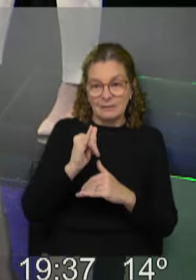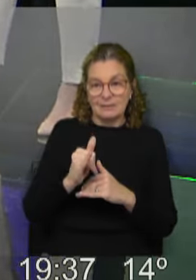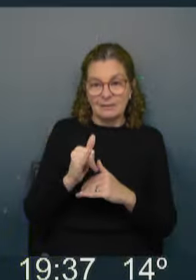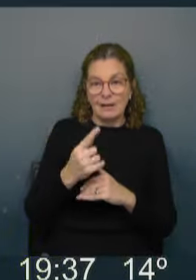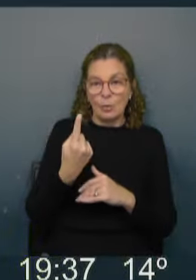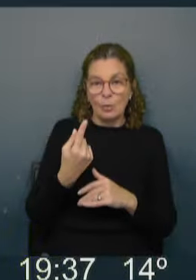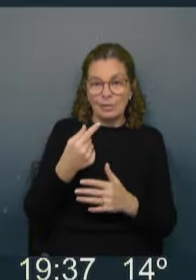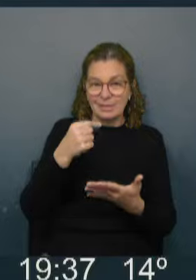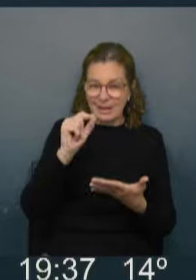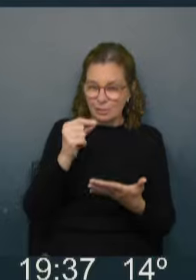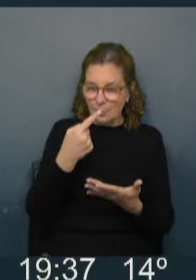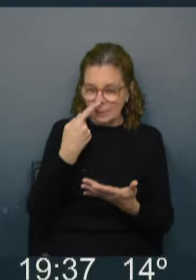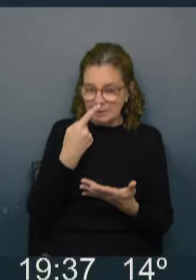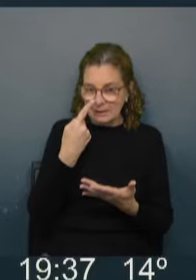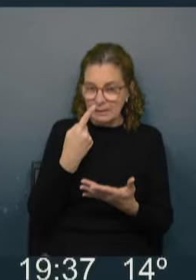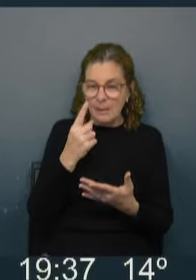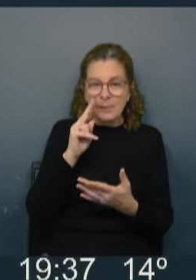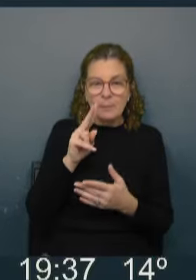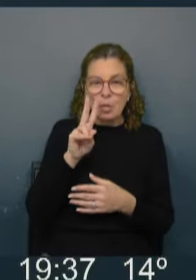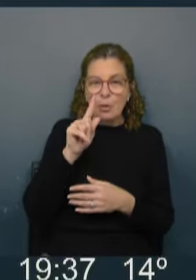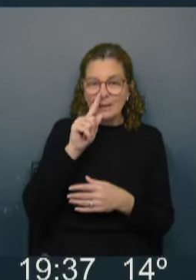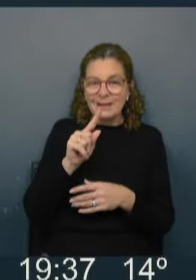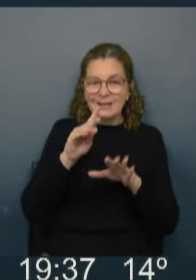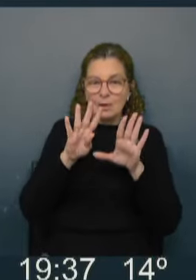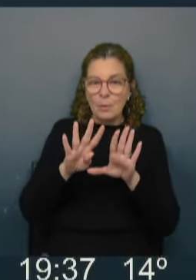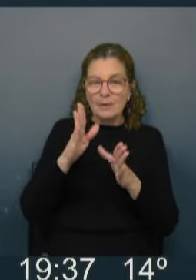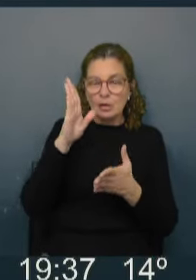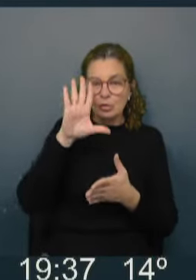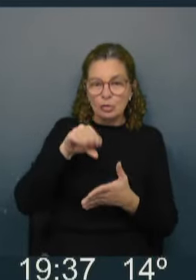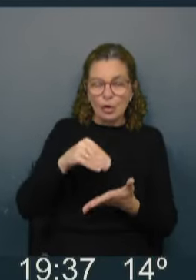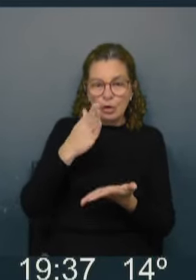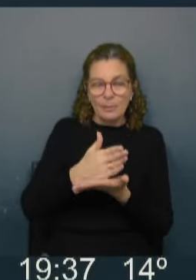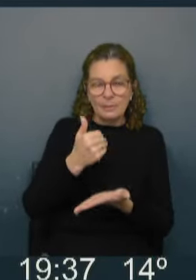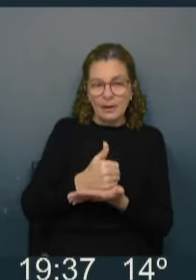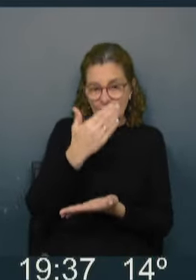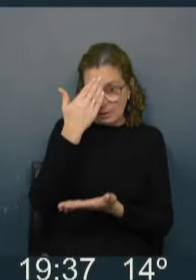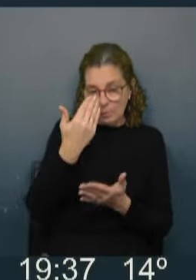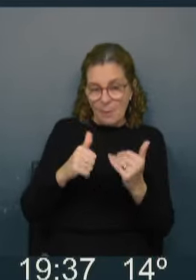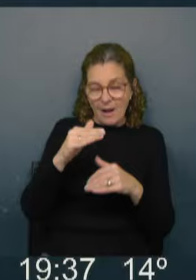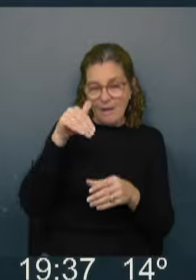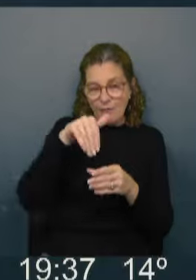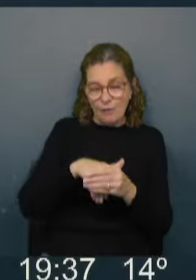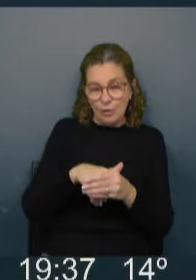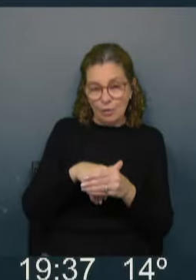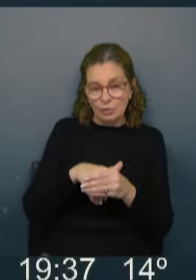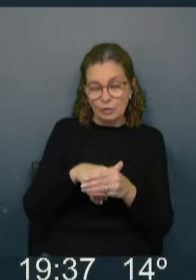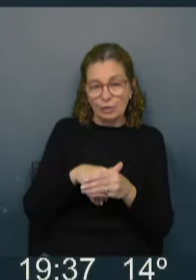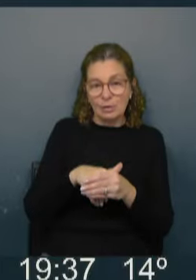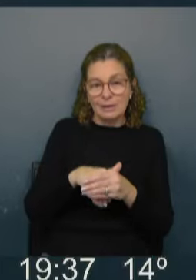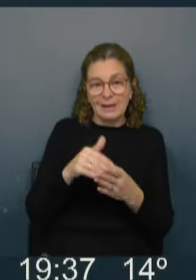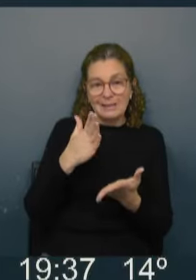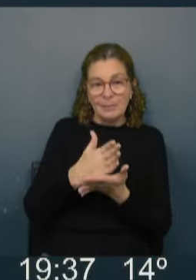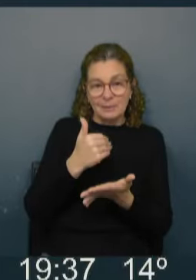hay un dato que es interesante. Si miramos 2019, en todos los departamentos del Frente Amplio tiene más votos al órgano deliberativo nacional que al